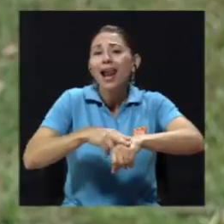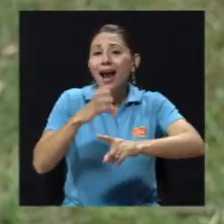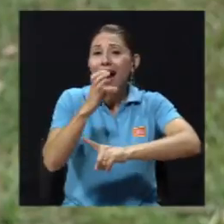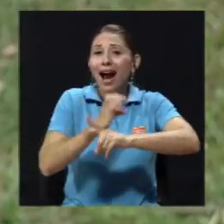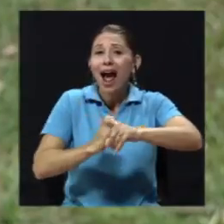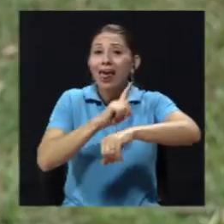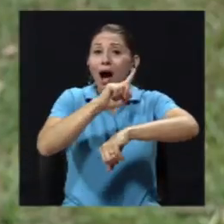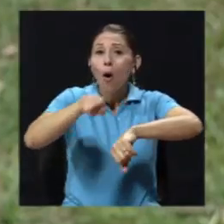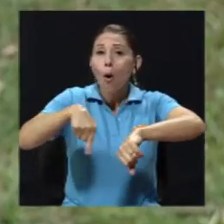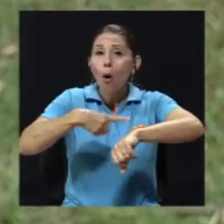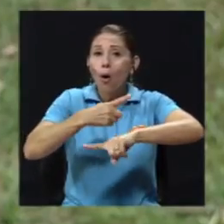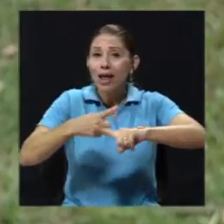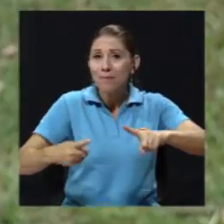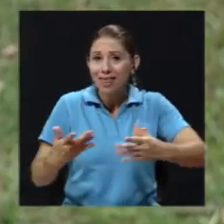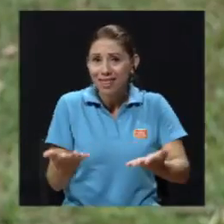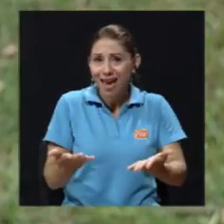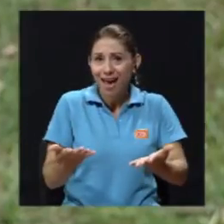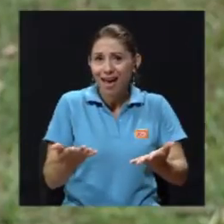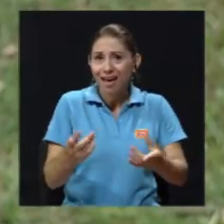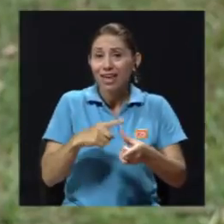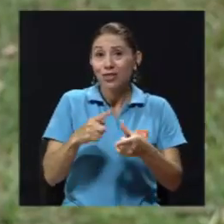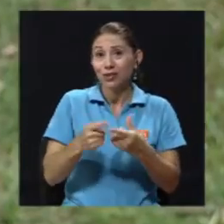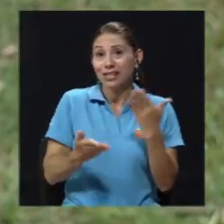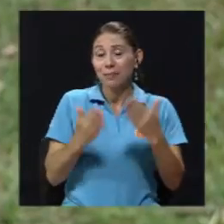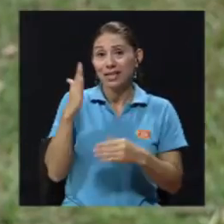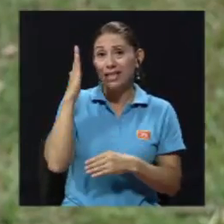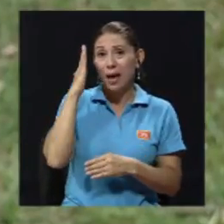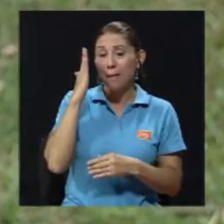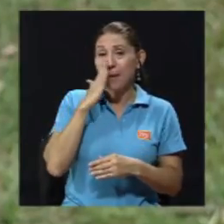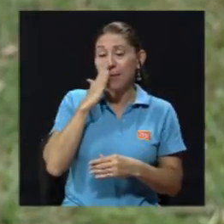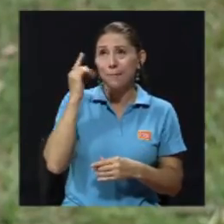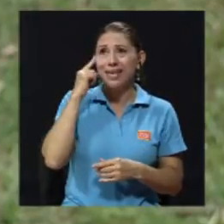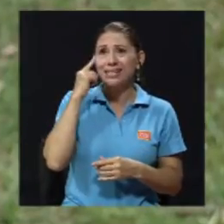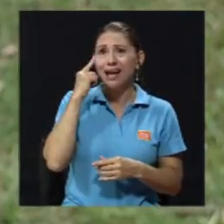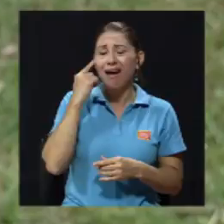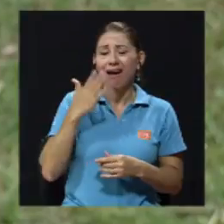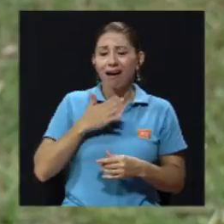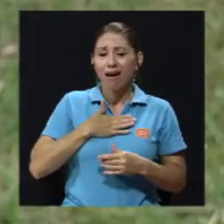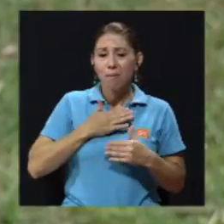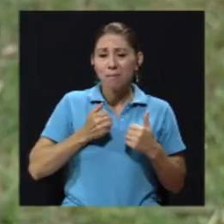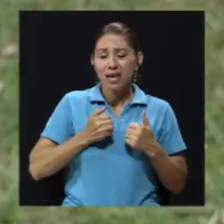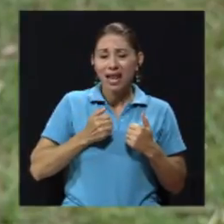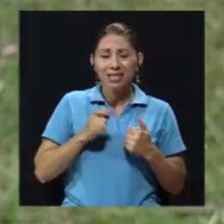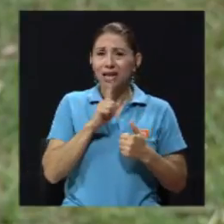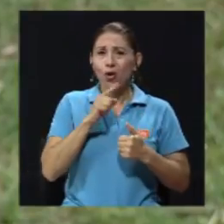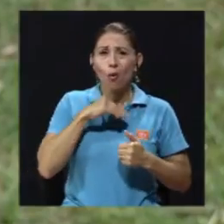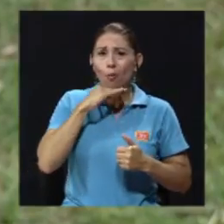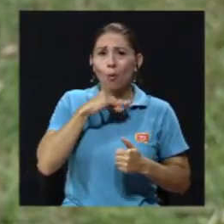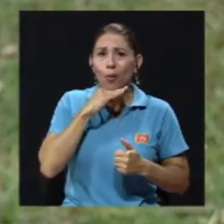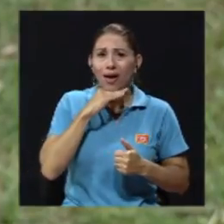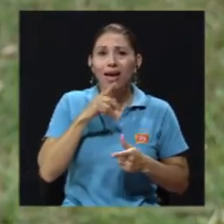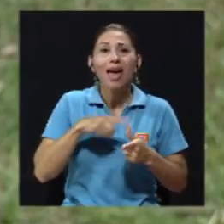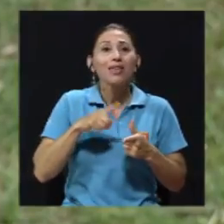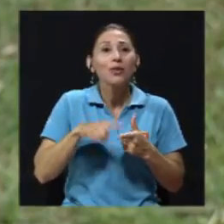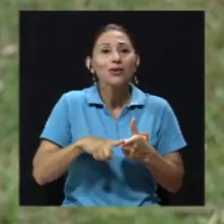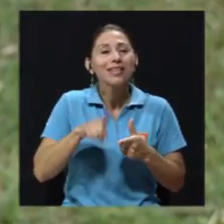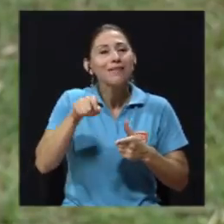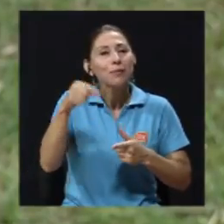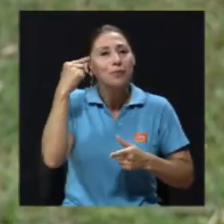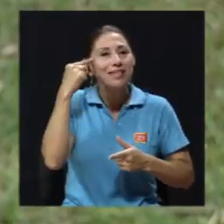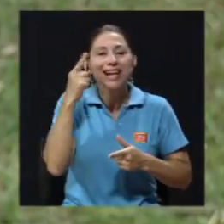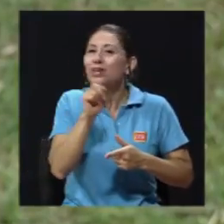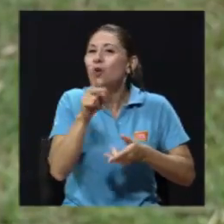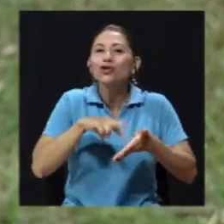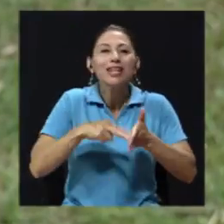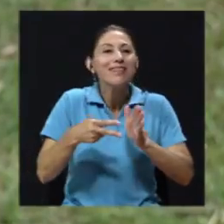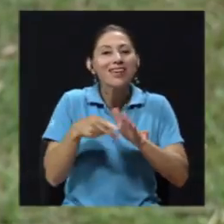pidiendo comida, entonces, ¿qué va a pensar la mamá? Mi leche no lo alimenta. Entonces, tenemos que partir del hecho que los, no es